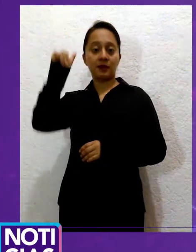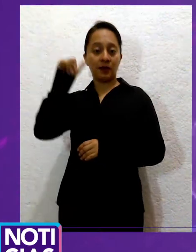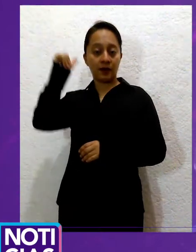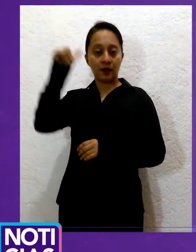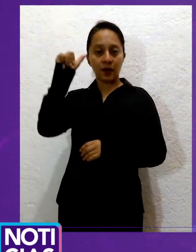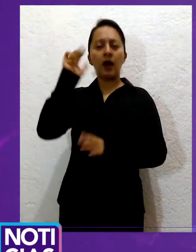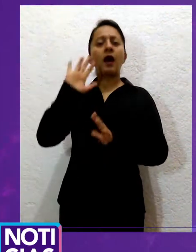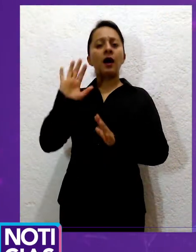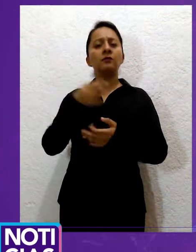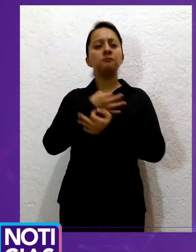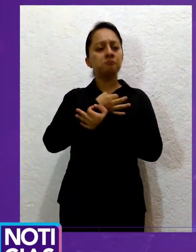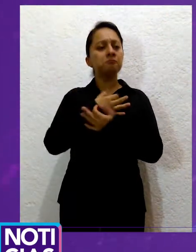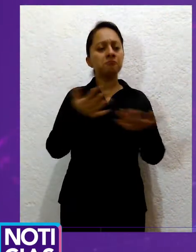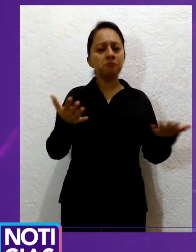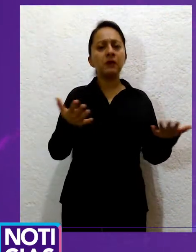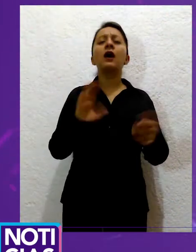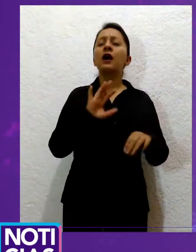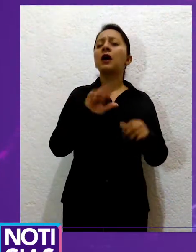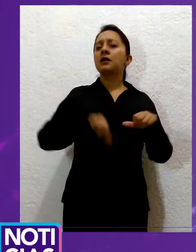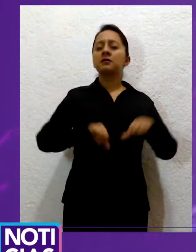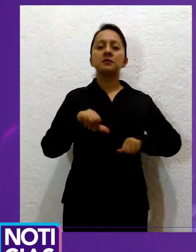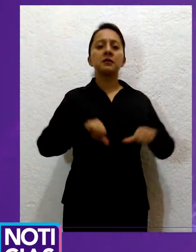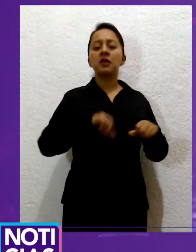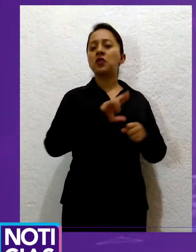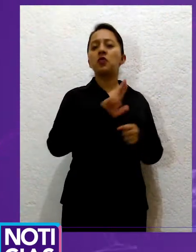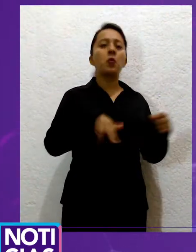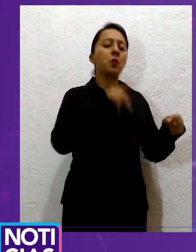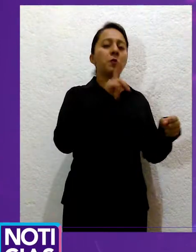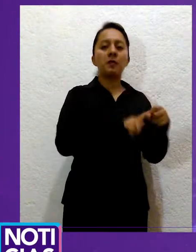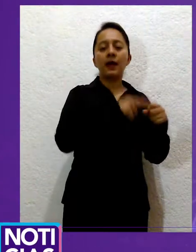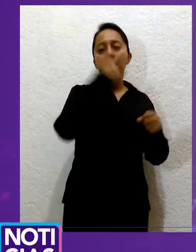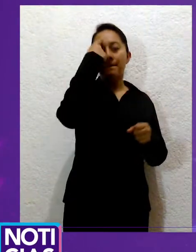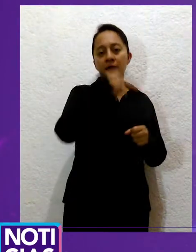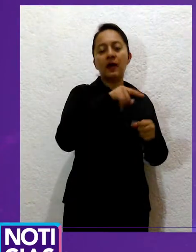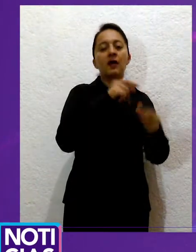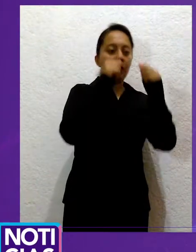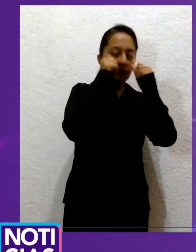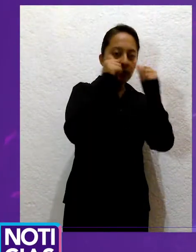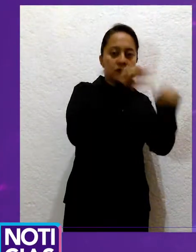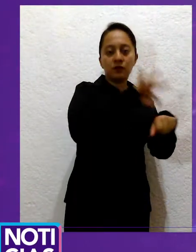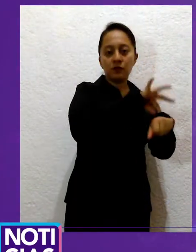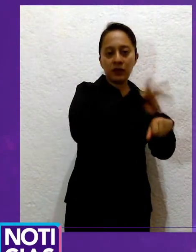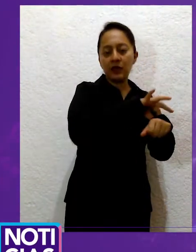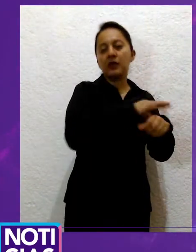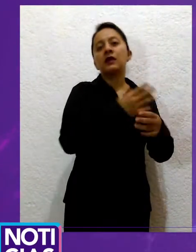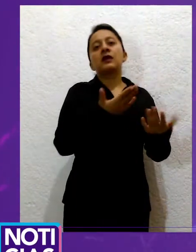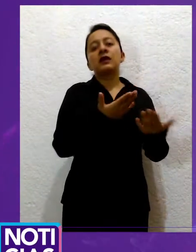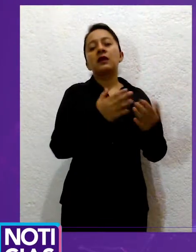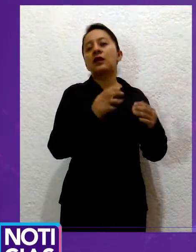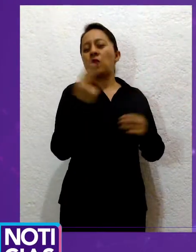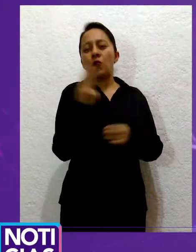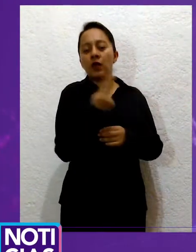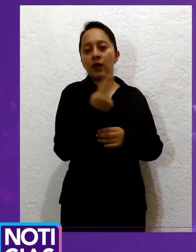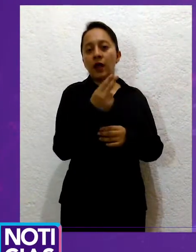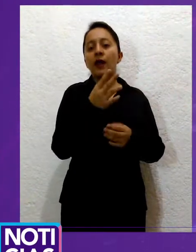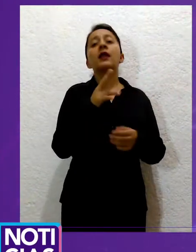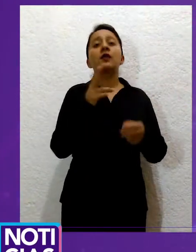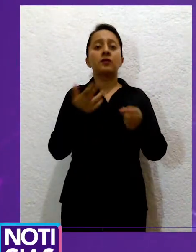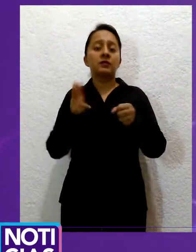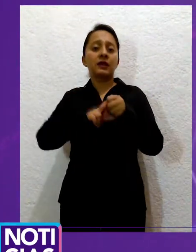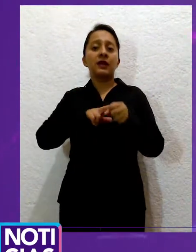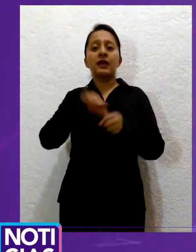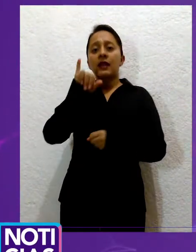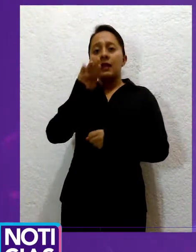Para este 9 y 10 de abril se ofrecerán con normalidad los servicios hospitalarios y de urgencias en las unidades de medicina familiar